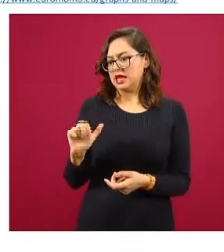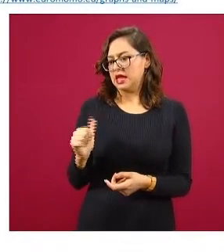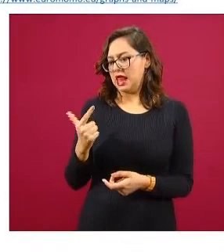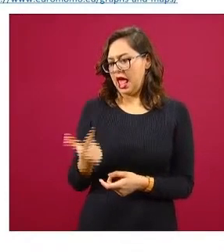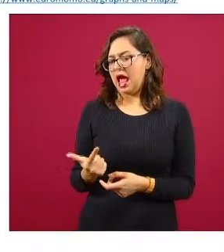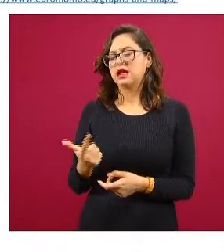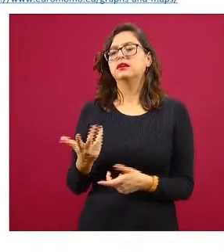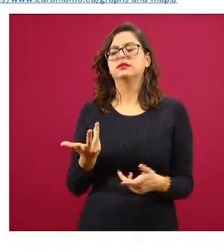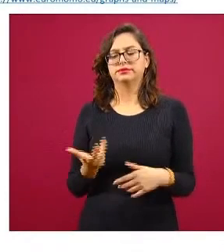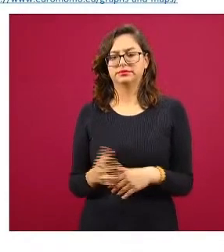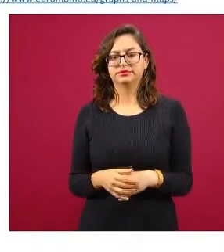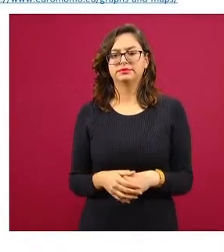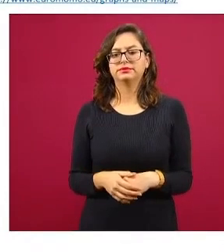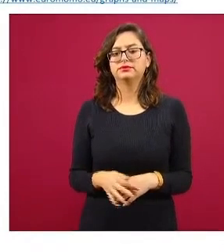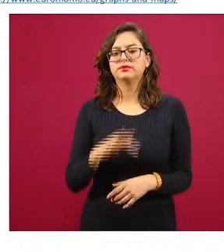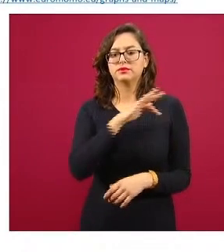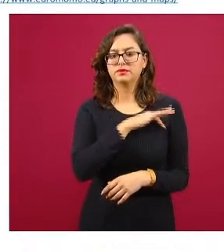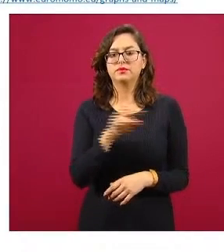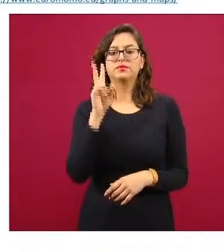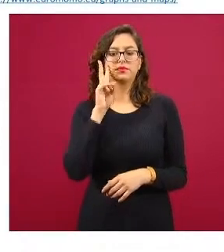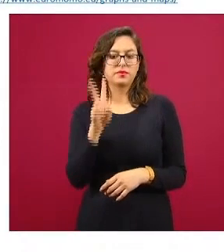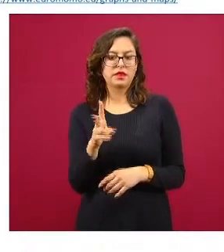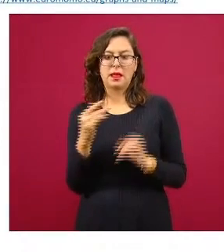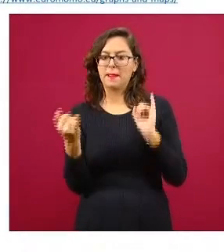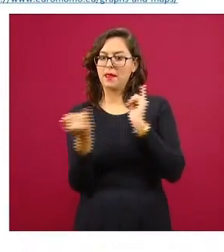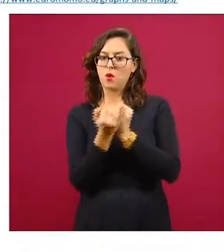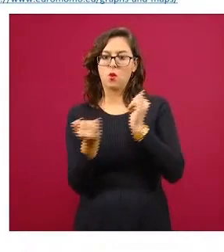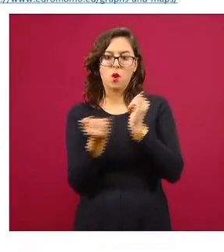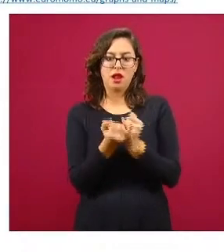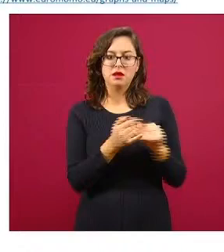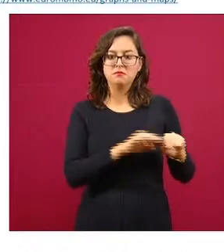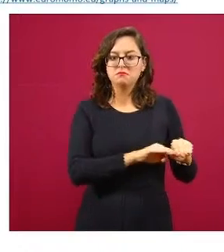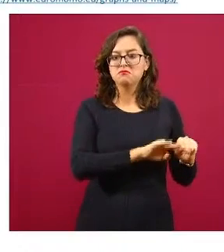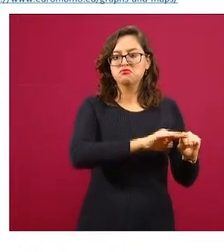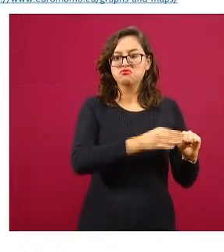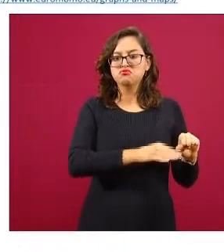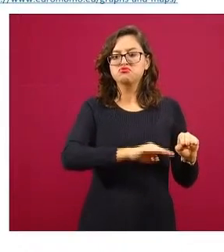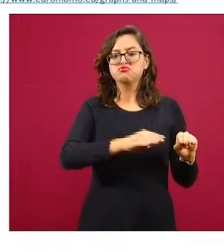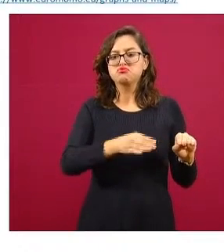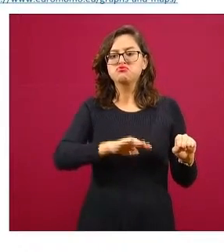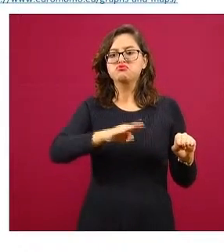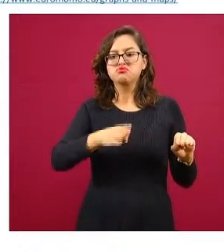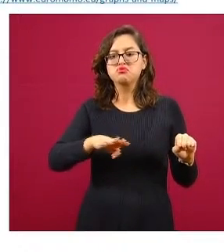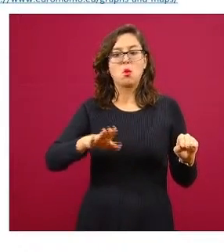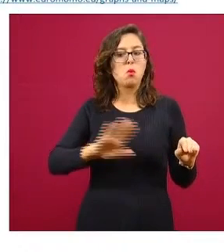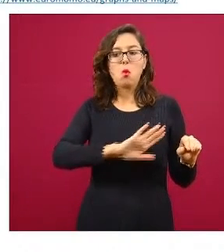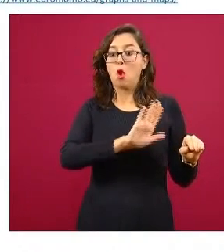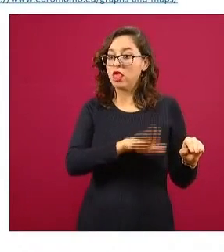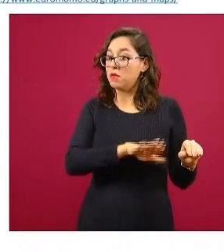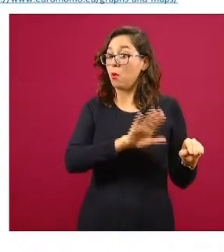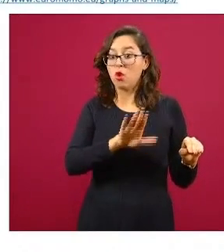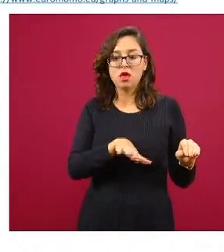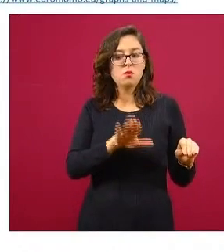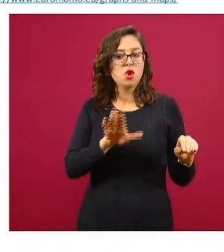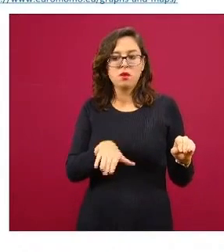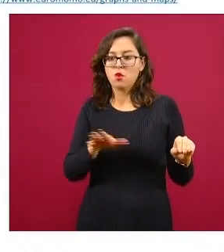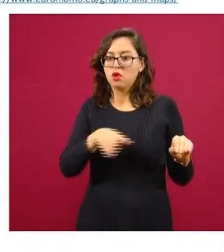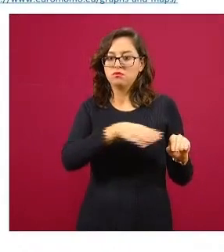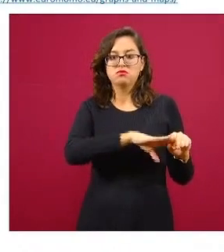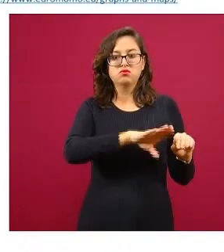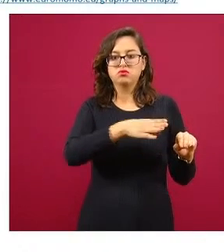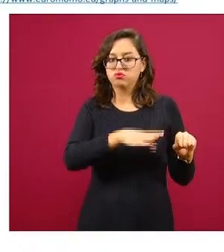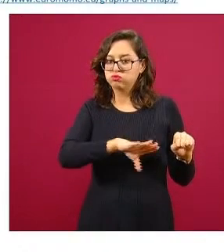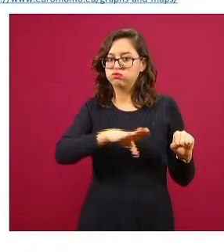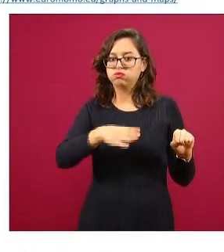entre otros y ustedes pueden ver nuevamente este exceso de mortalidad calculada sobre la mediana aquí en